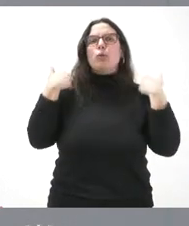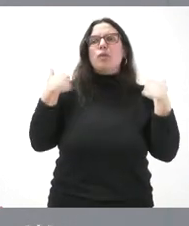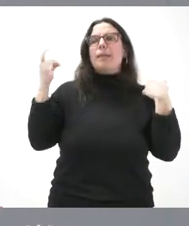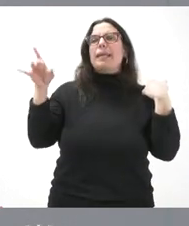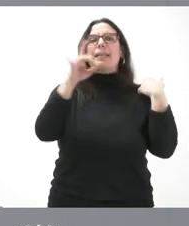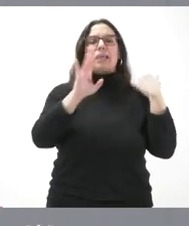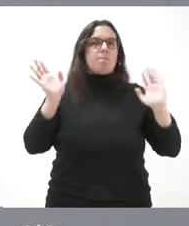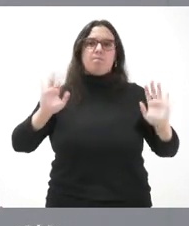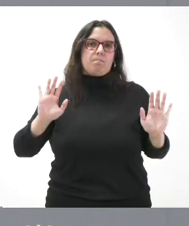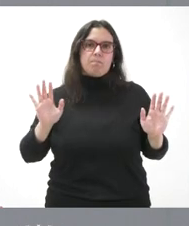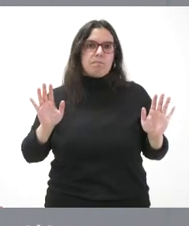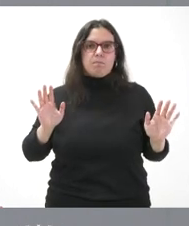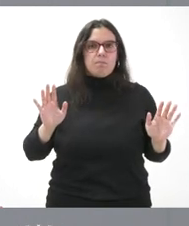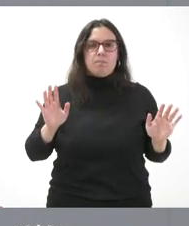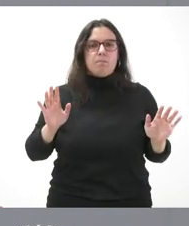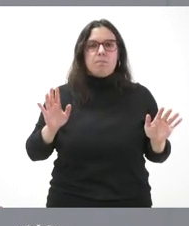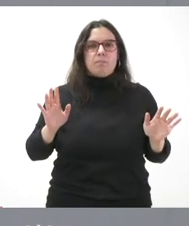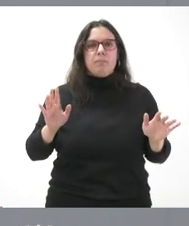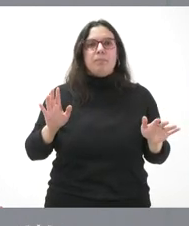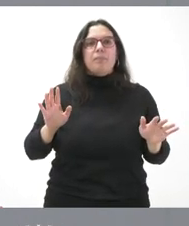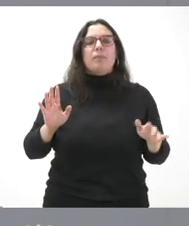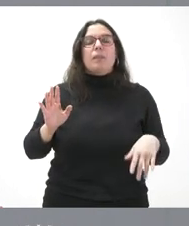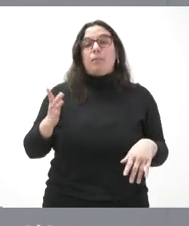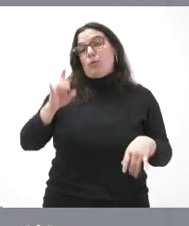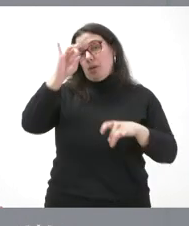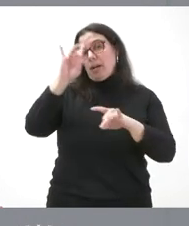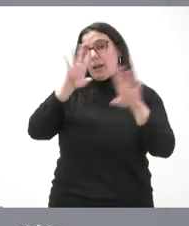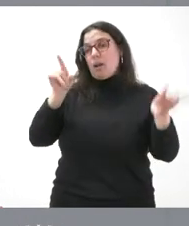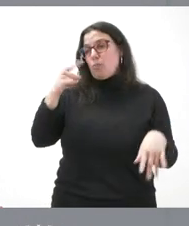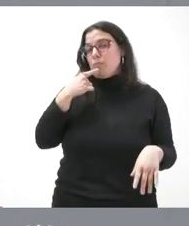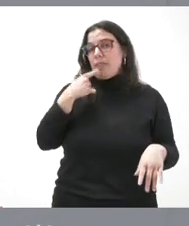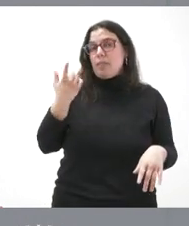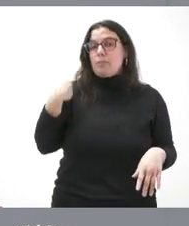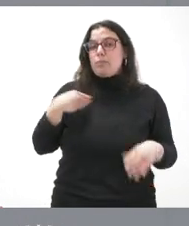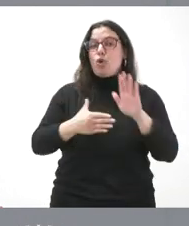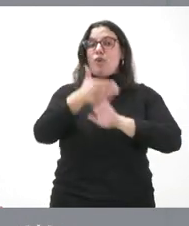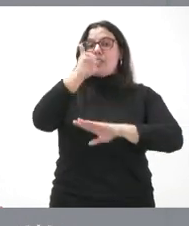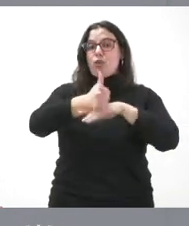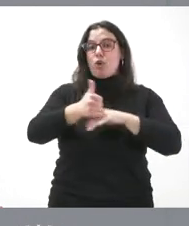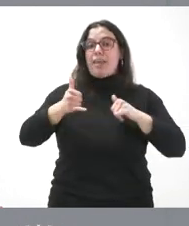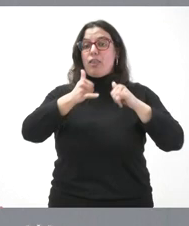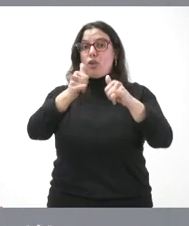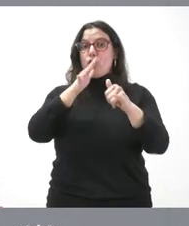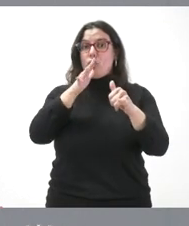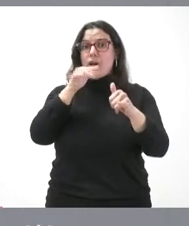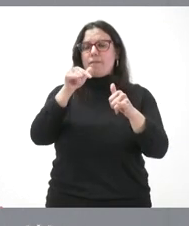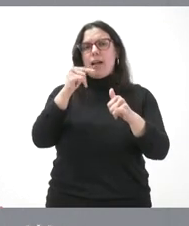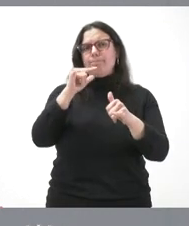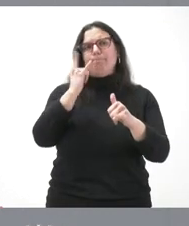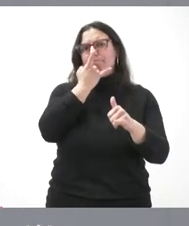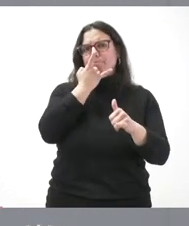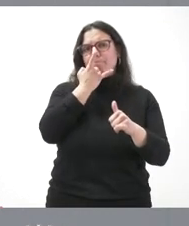que hubiera podido tener alguna de las Administraciones, pero es evidente, como usted bien dice, que la Confederación Hidrográfica del Duero ha cometido errores